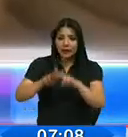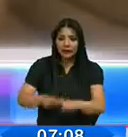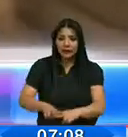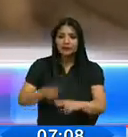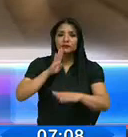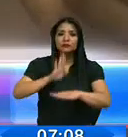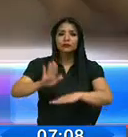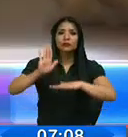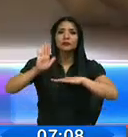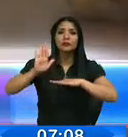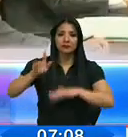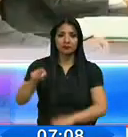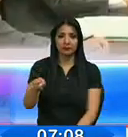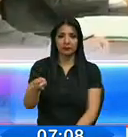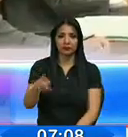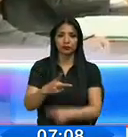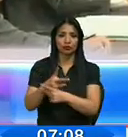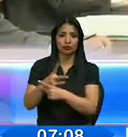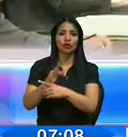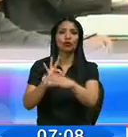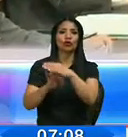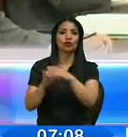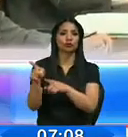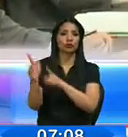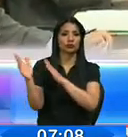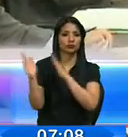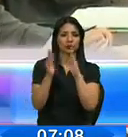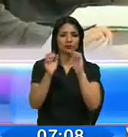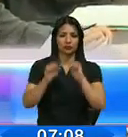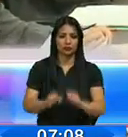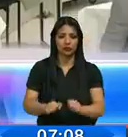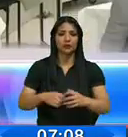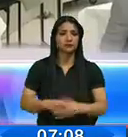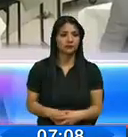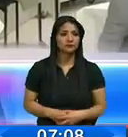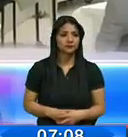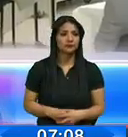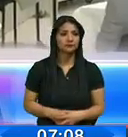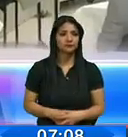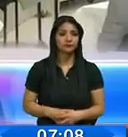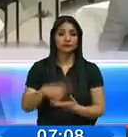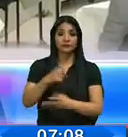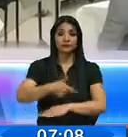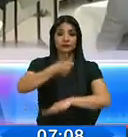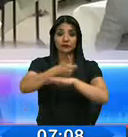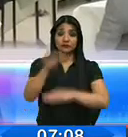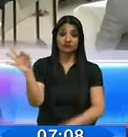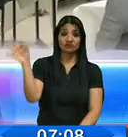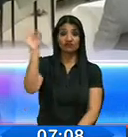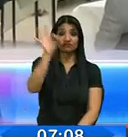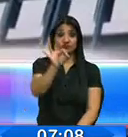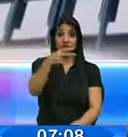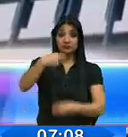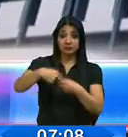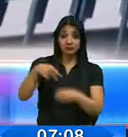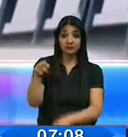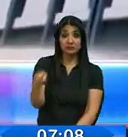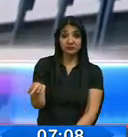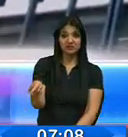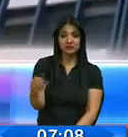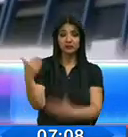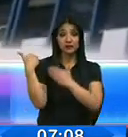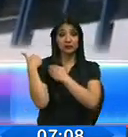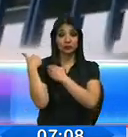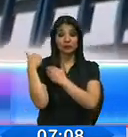nombramientos efectuados por el organismo transitorio. Explica que la facultad de nominar autoridades no es parte de las atribuciones de